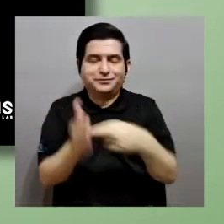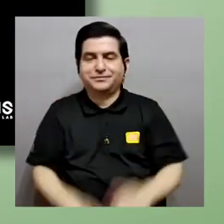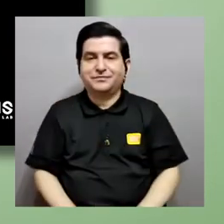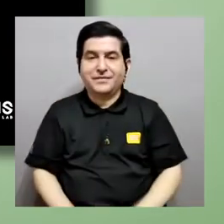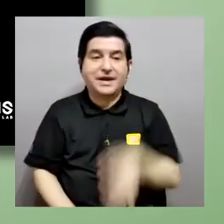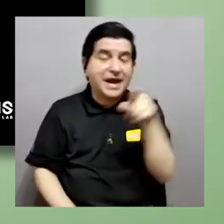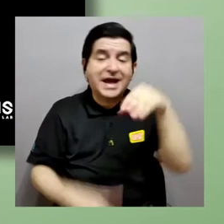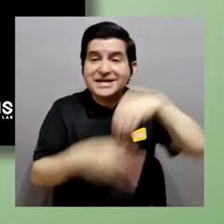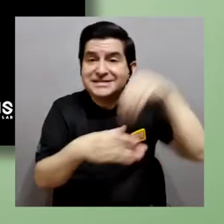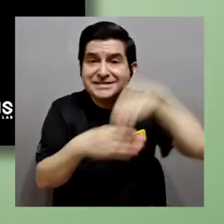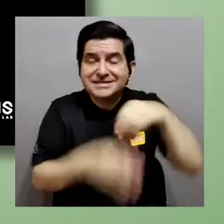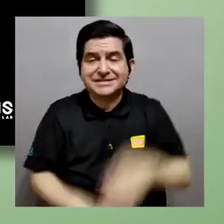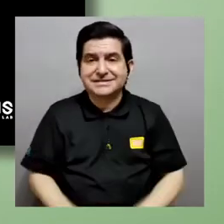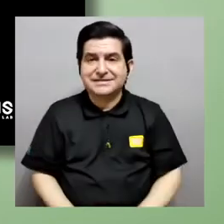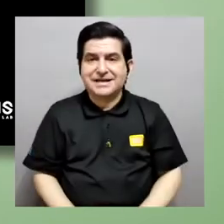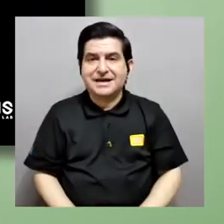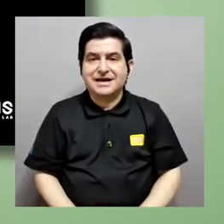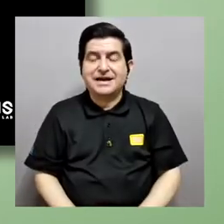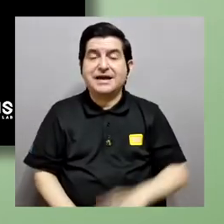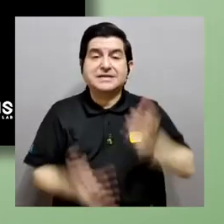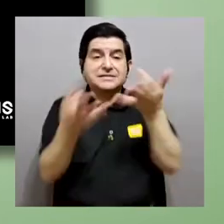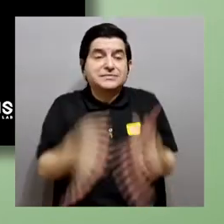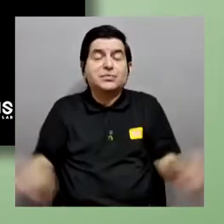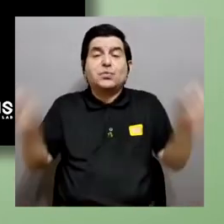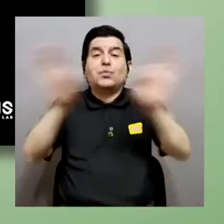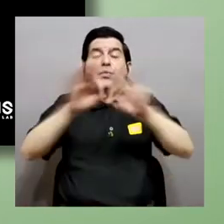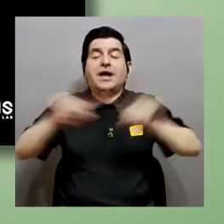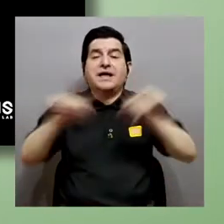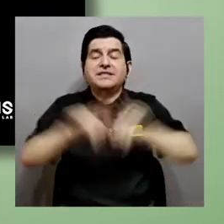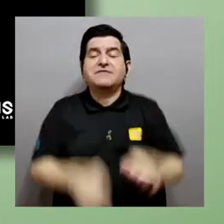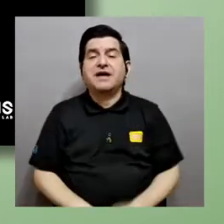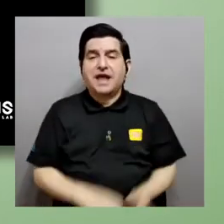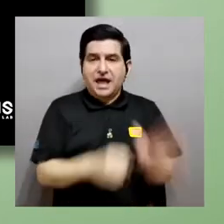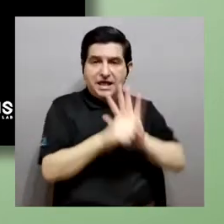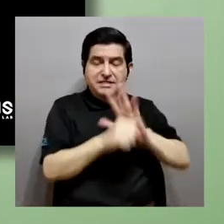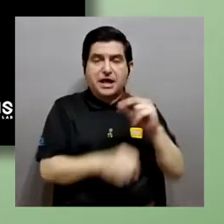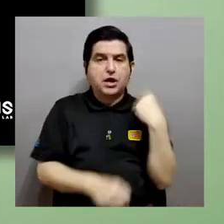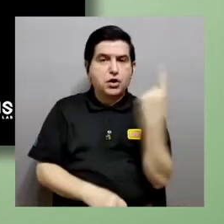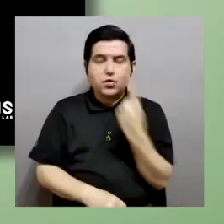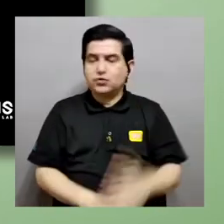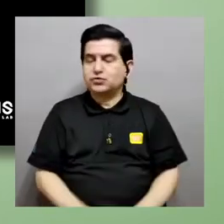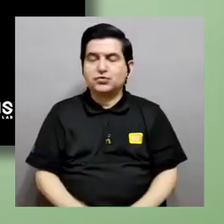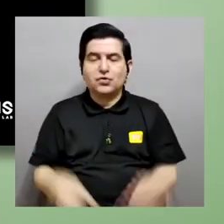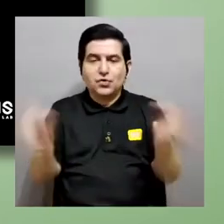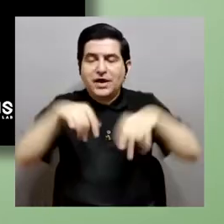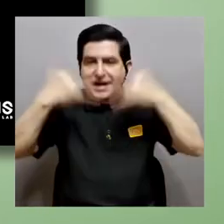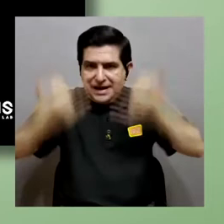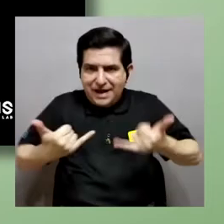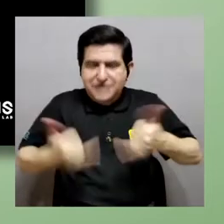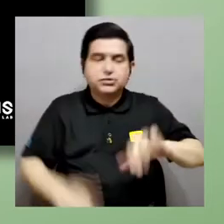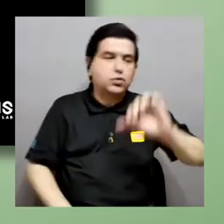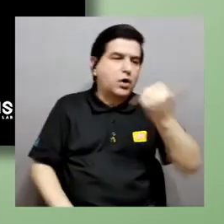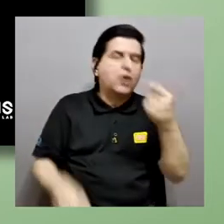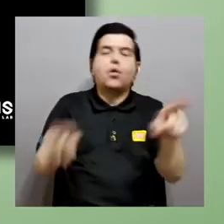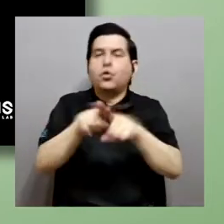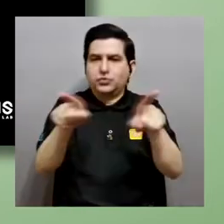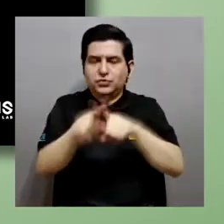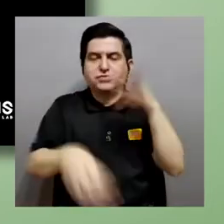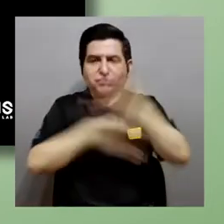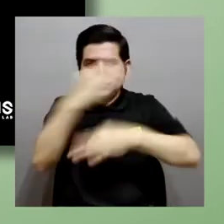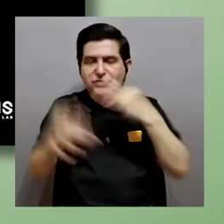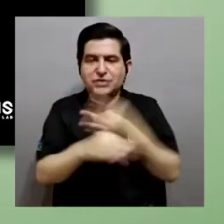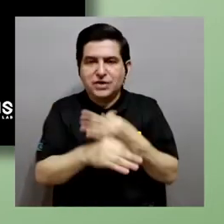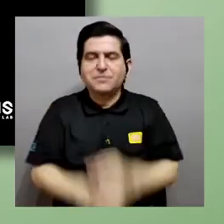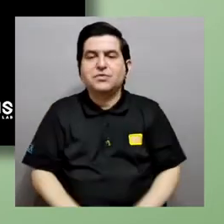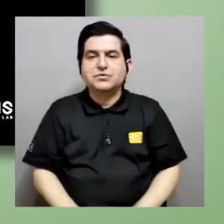componente, digamos, clave en varios coronavirus, ¿verdad? No solamente en el SARS-CoV-2, sino en otras, ¿verdad? En otros tipos de coronavirus. Entonces, estaremos